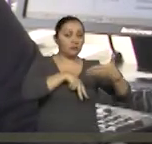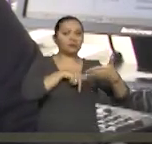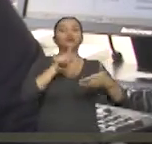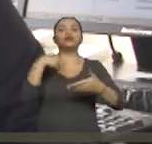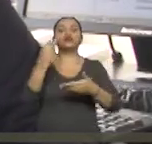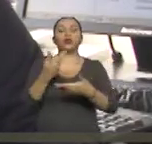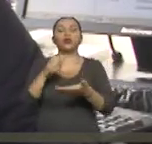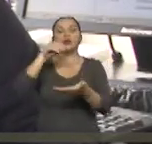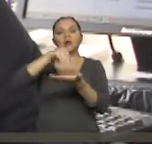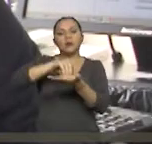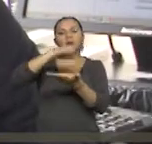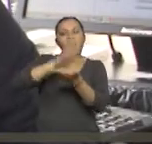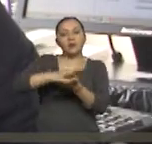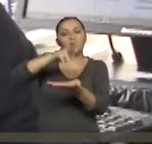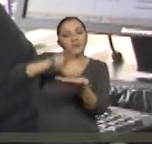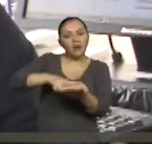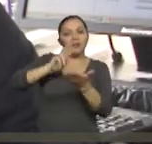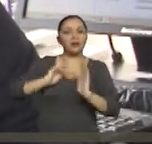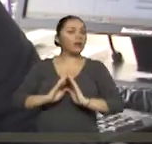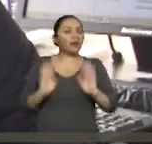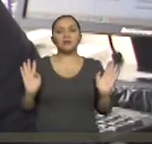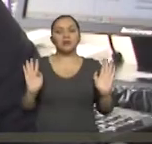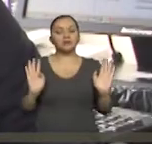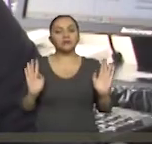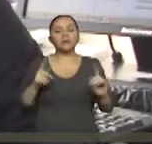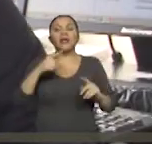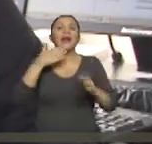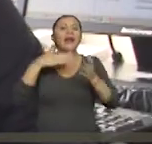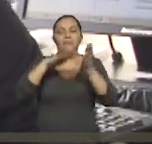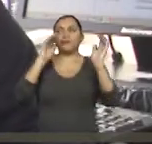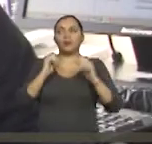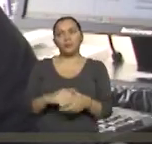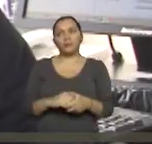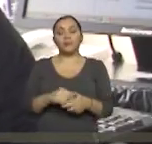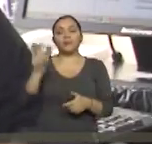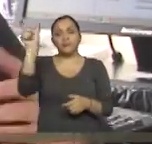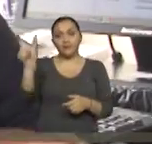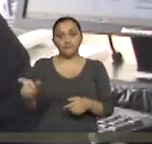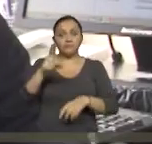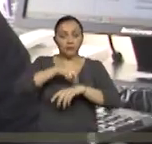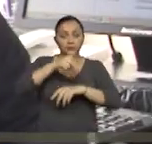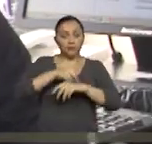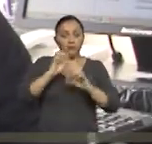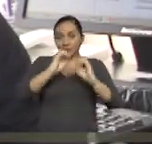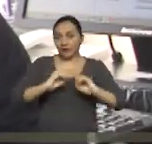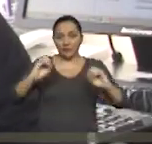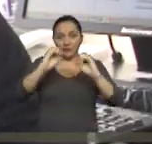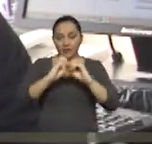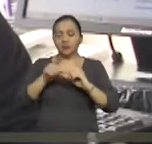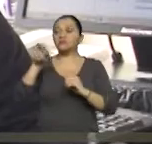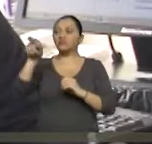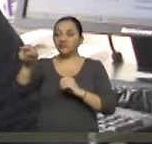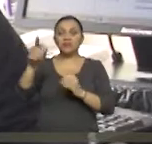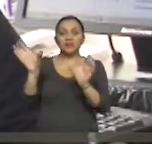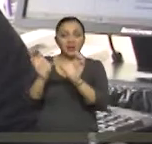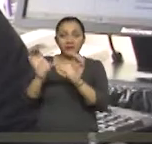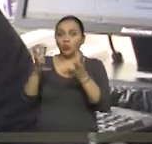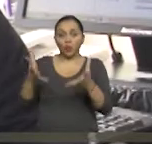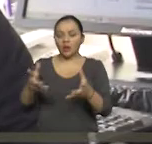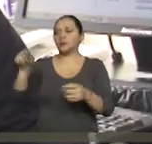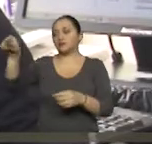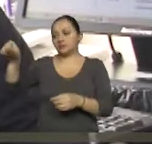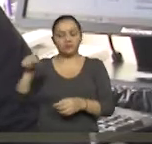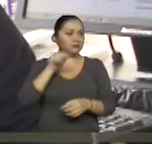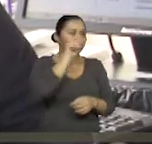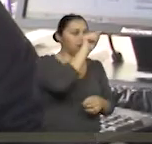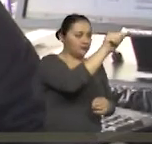Entonces nosotros, si es que el paciente no tuviese ninguna condición y no fue al médico general y vino acá, hacemos lo mismo que hace un profesional